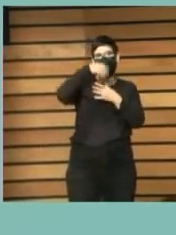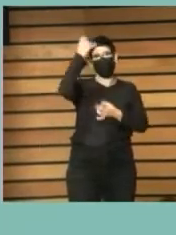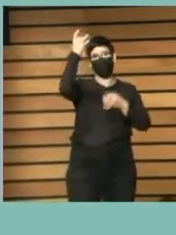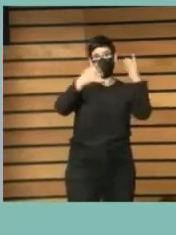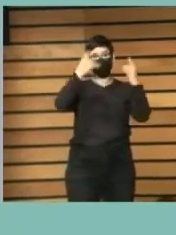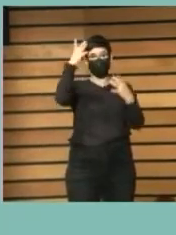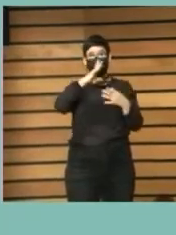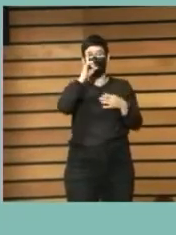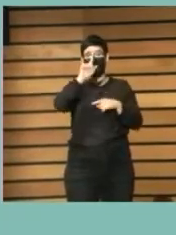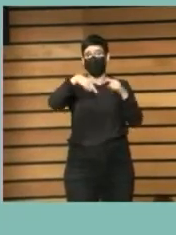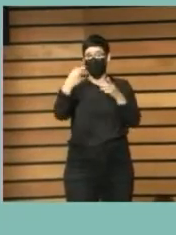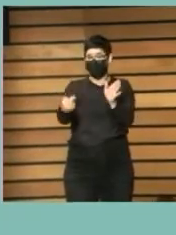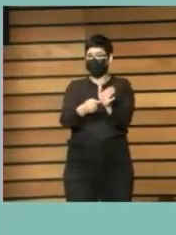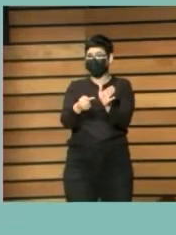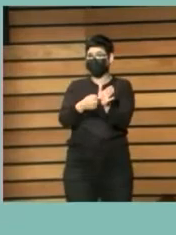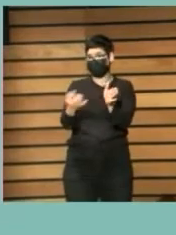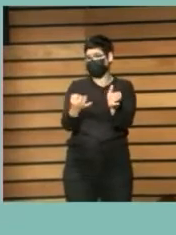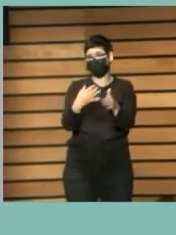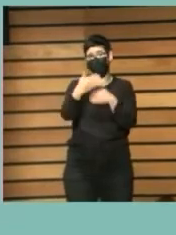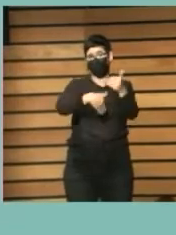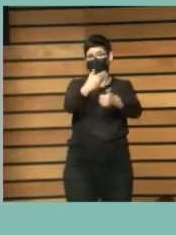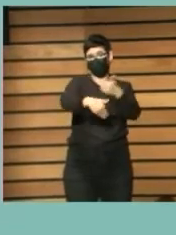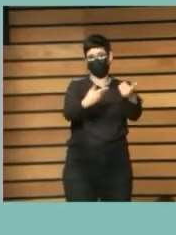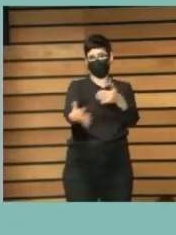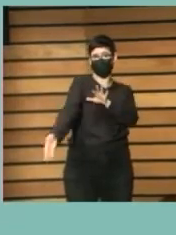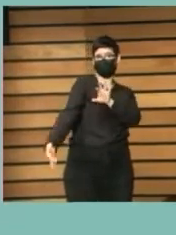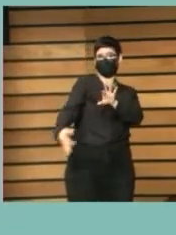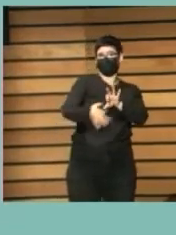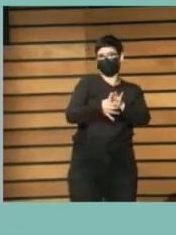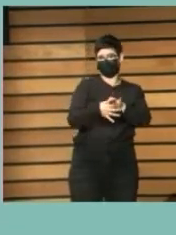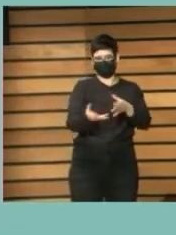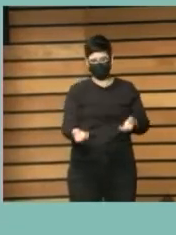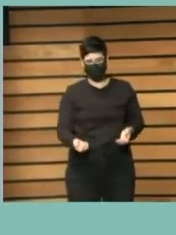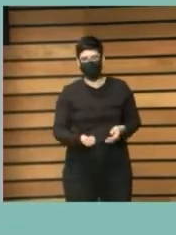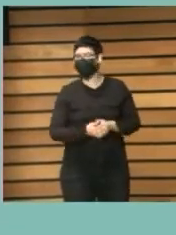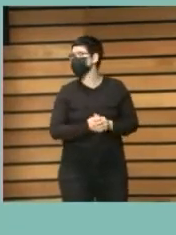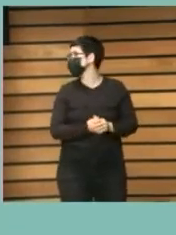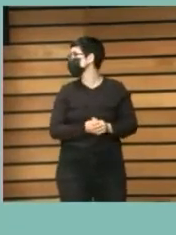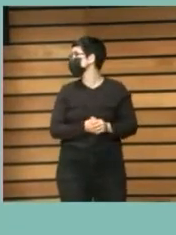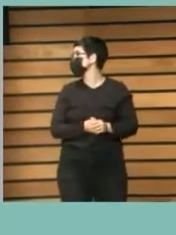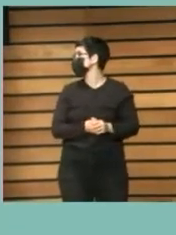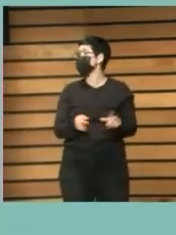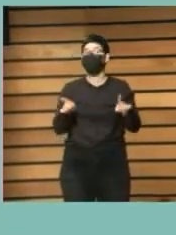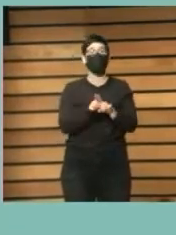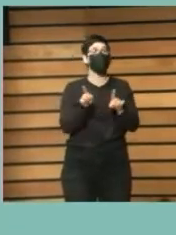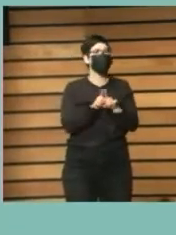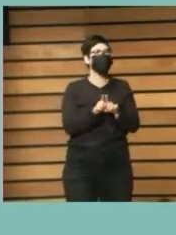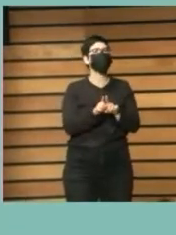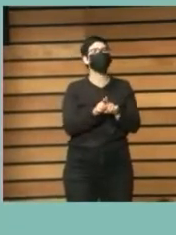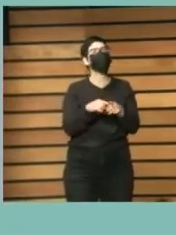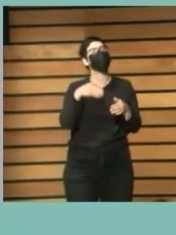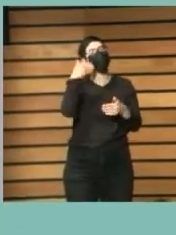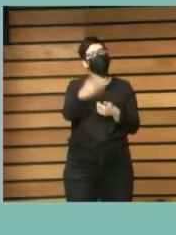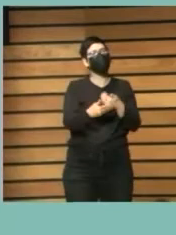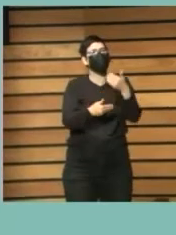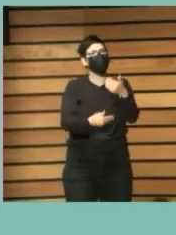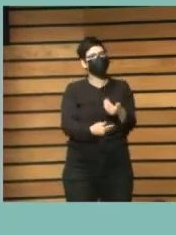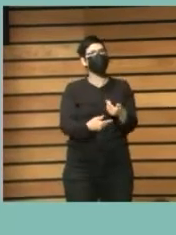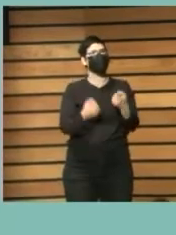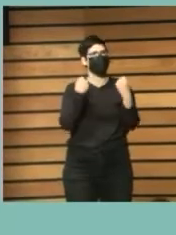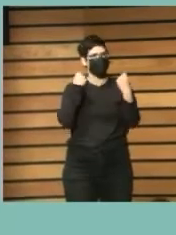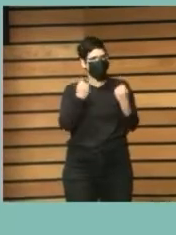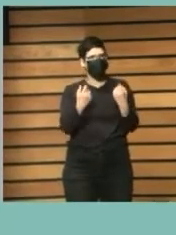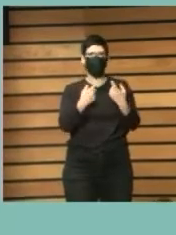marco de nuestro proceso y fue un proceso bastante intenso de formaciones